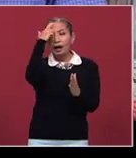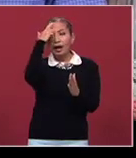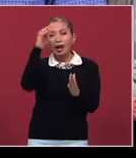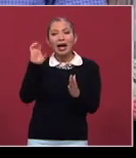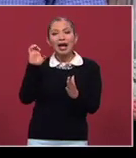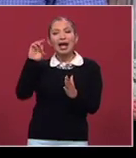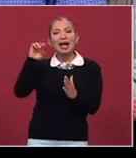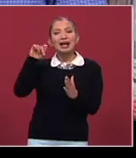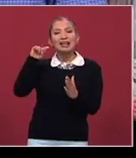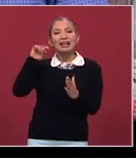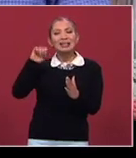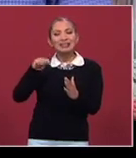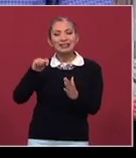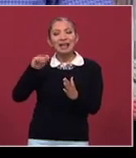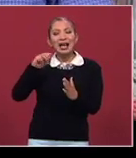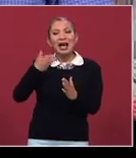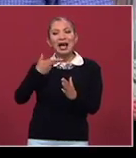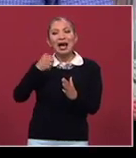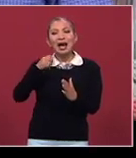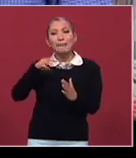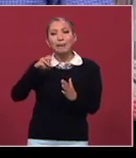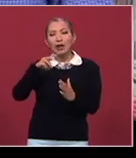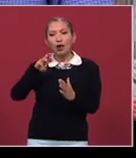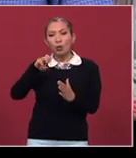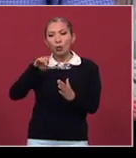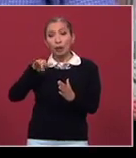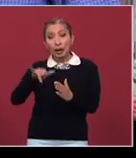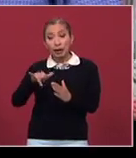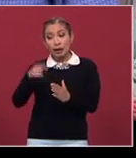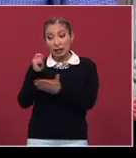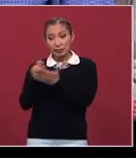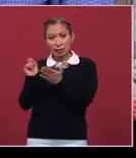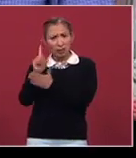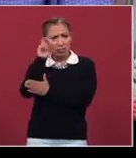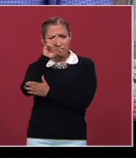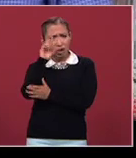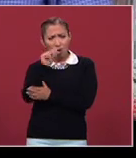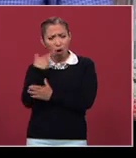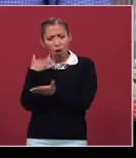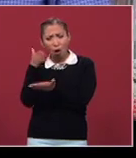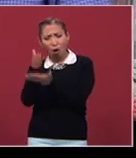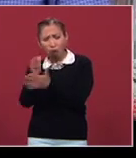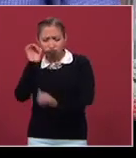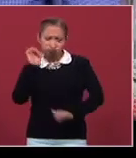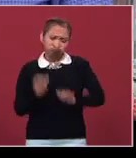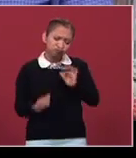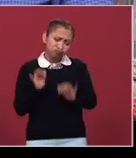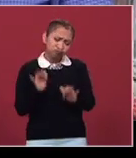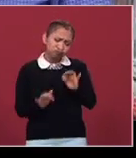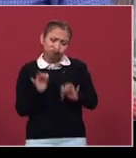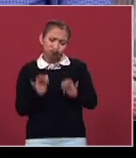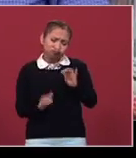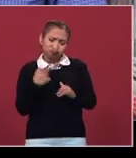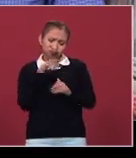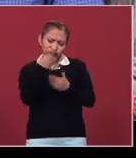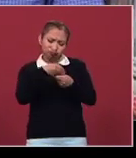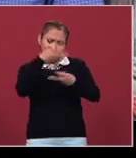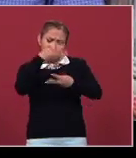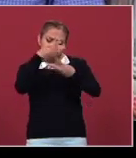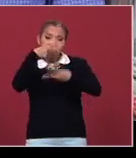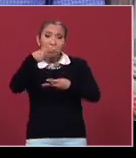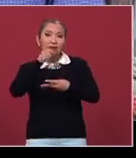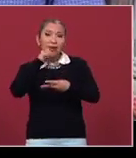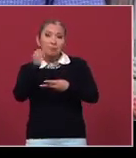Hemingway que nos dice que escribir no es complicado, te acercas a una máquina de escribir y escribes, pero también